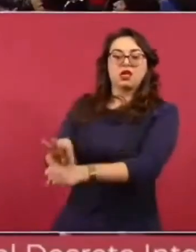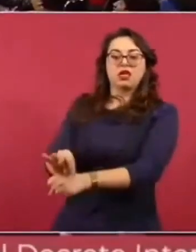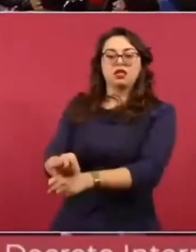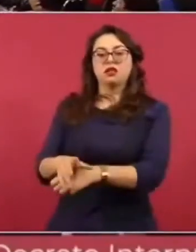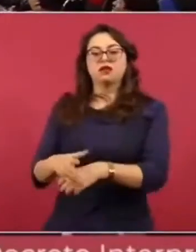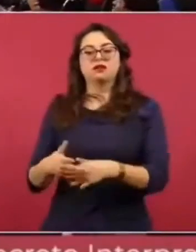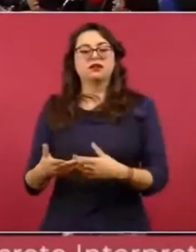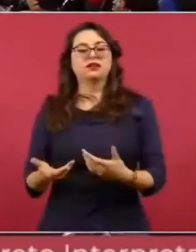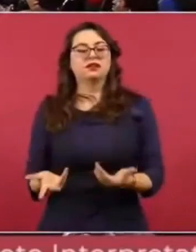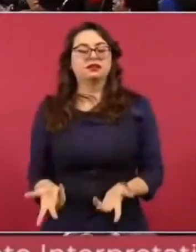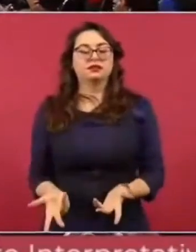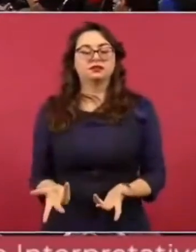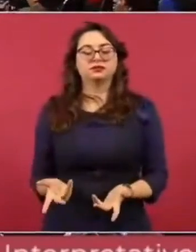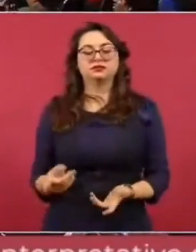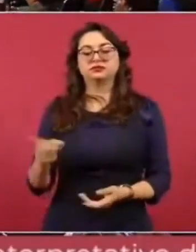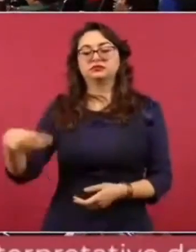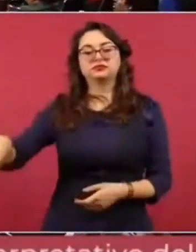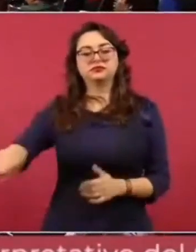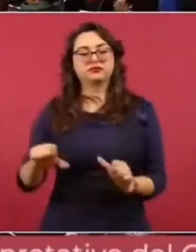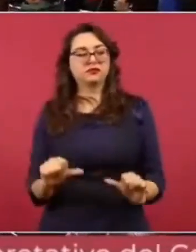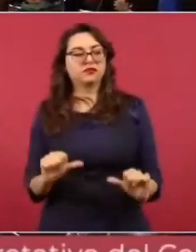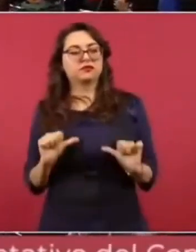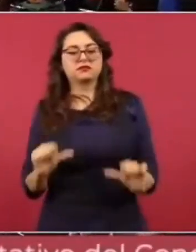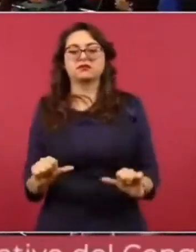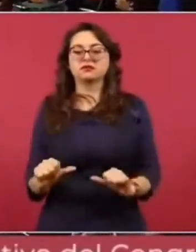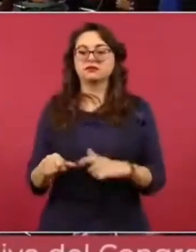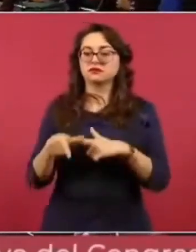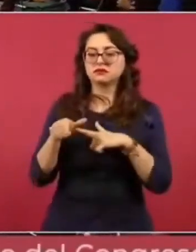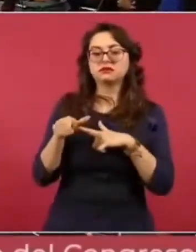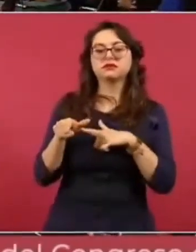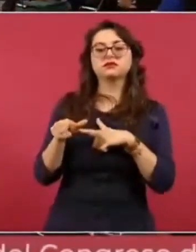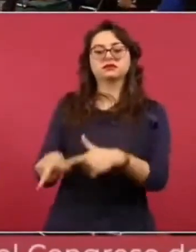arbitraria, ellos iban a poder